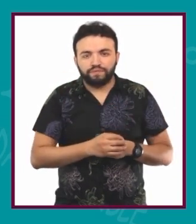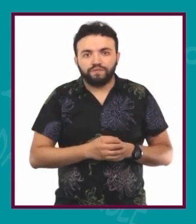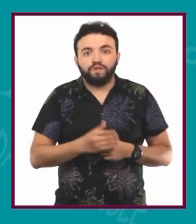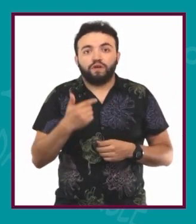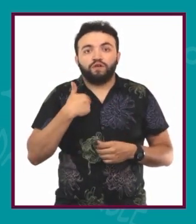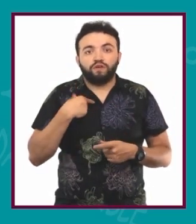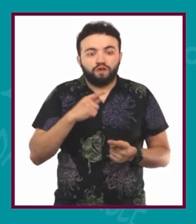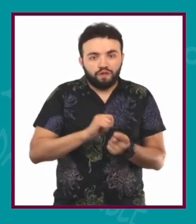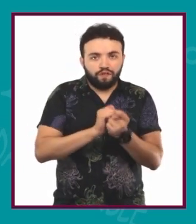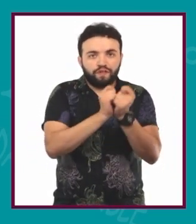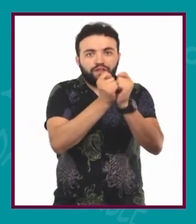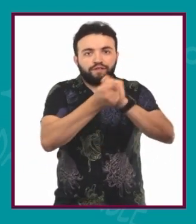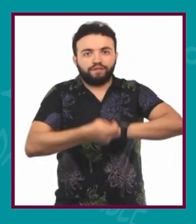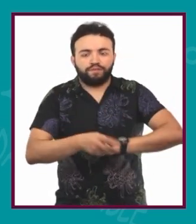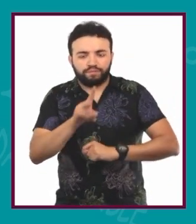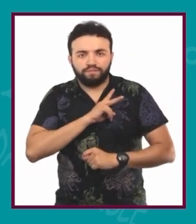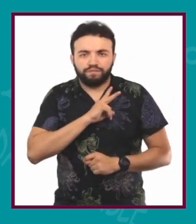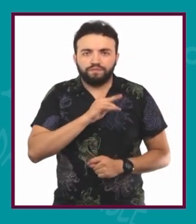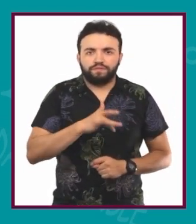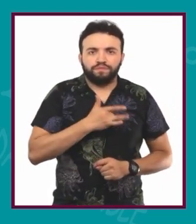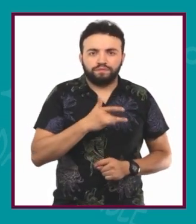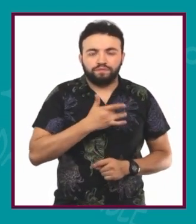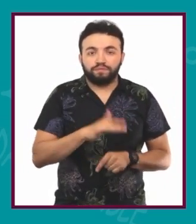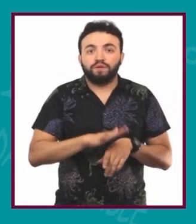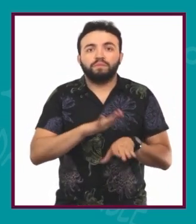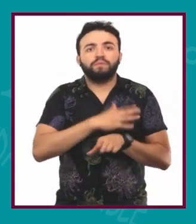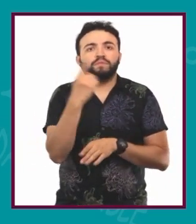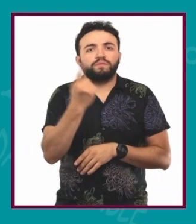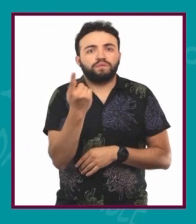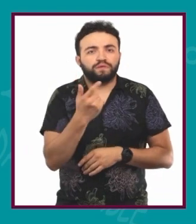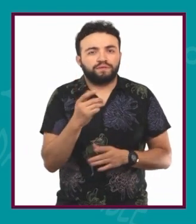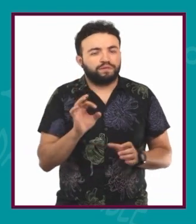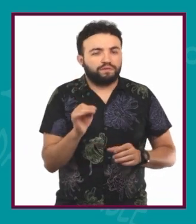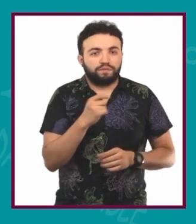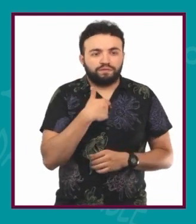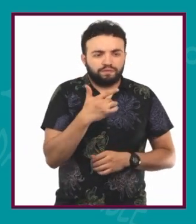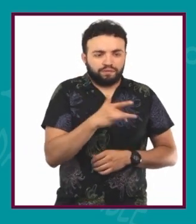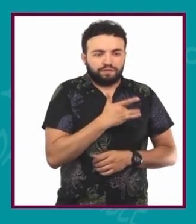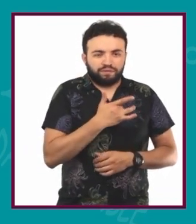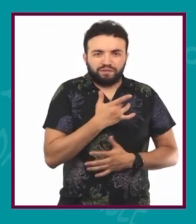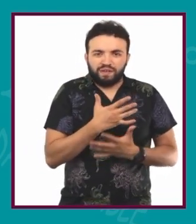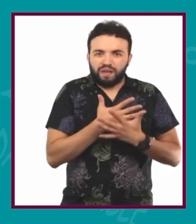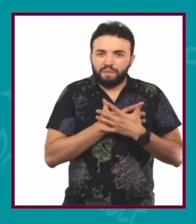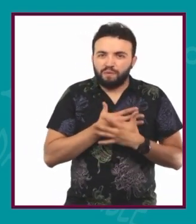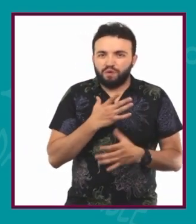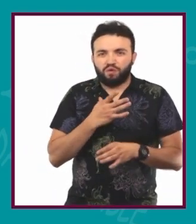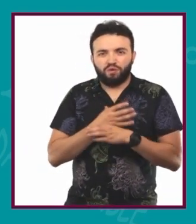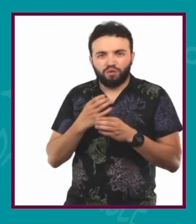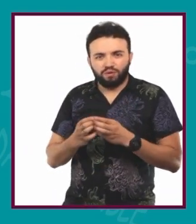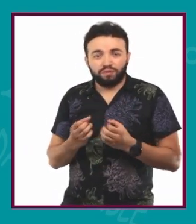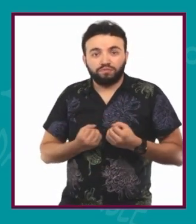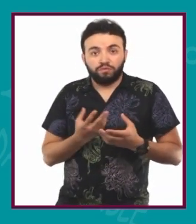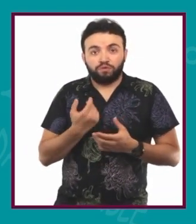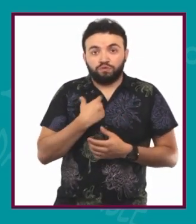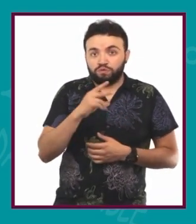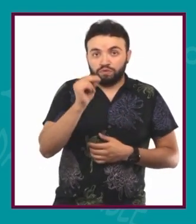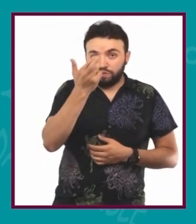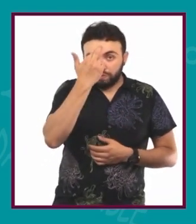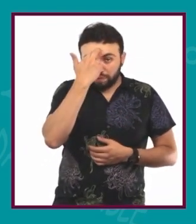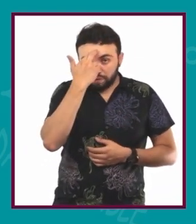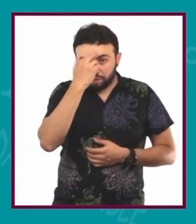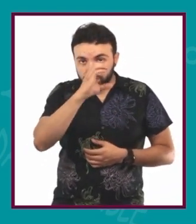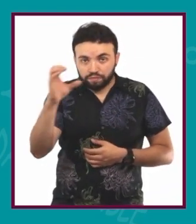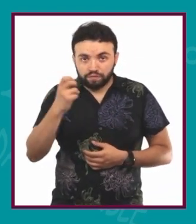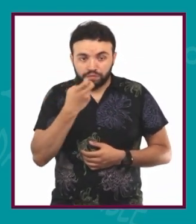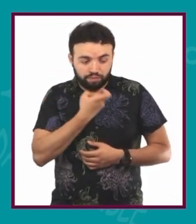transformar nuestros afectos. Pues porque los afectos, es decir, sentir pasiones, si no reconocemos esas pasiones,